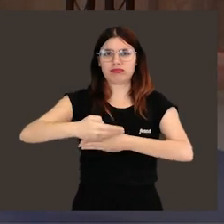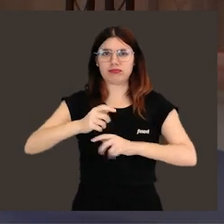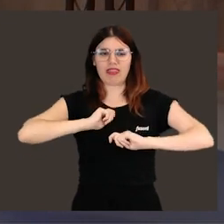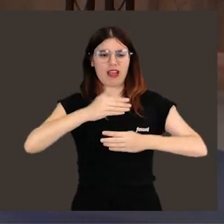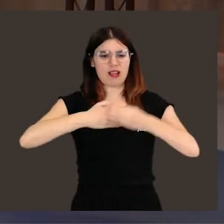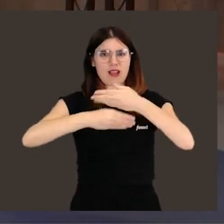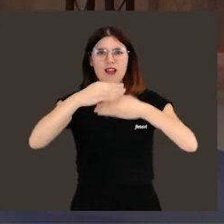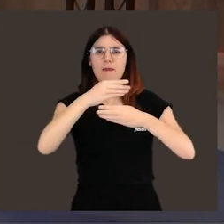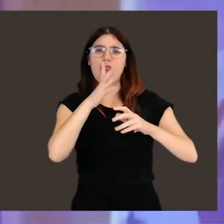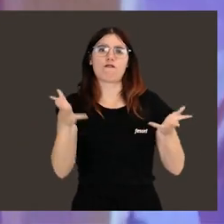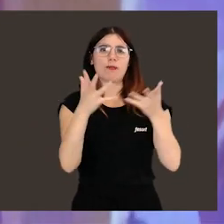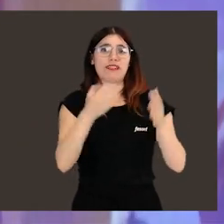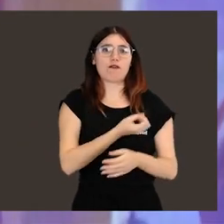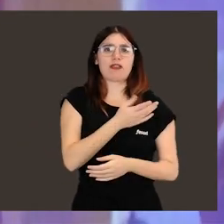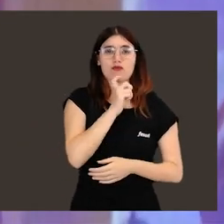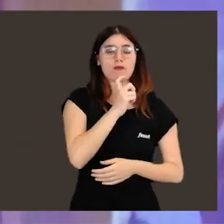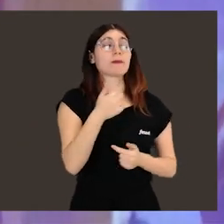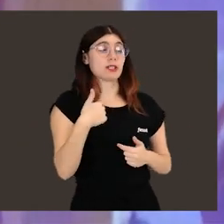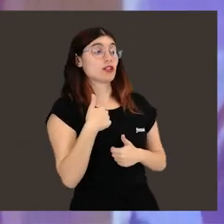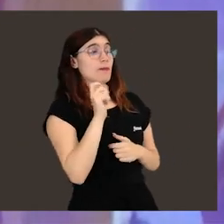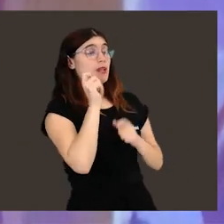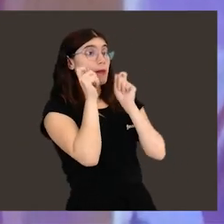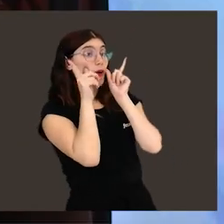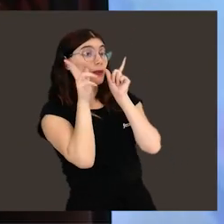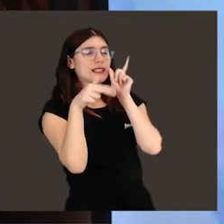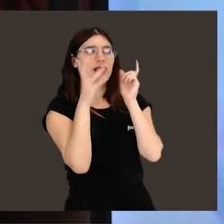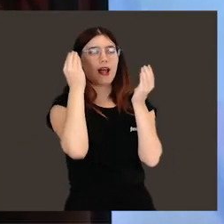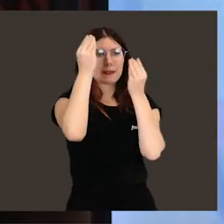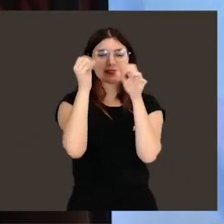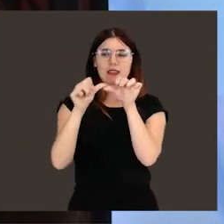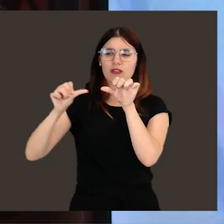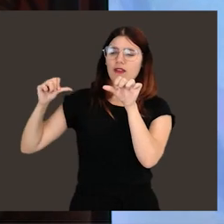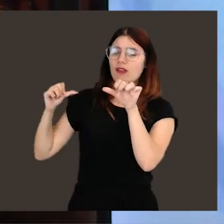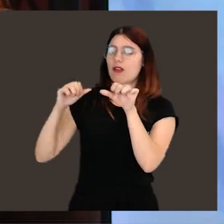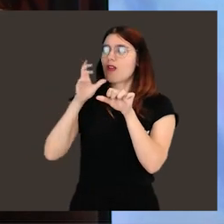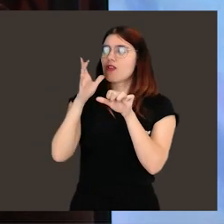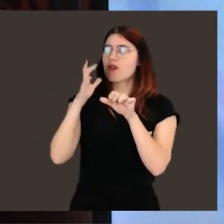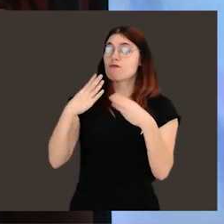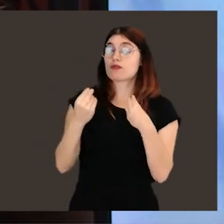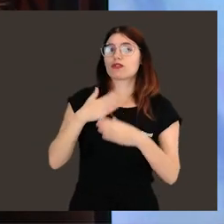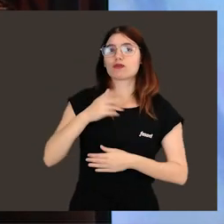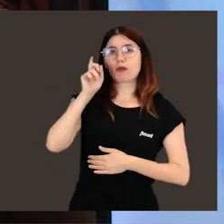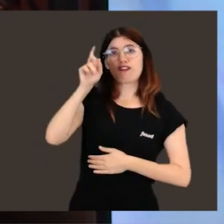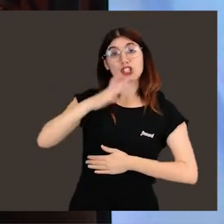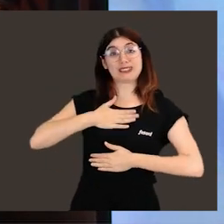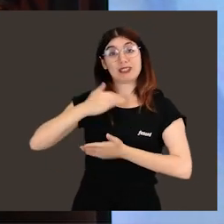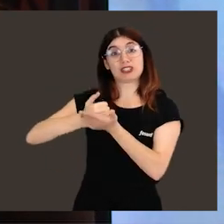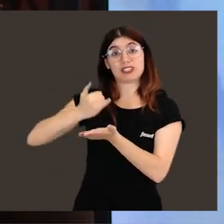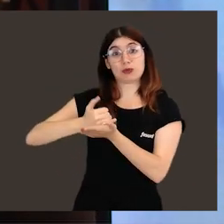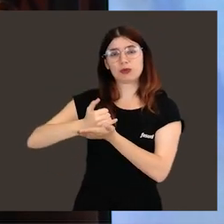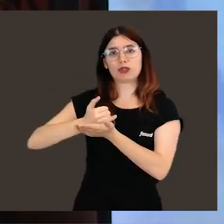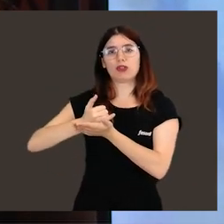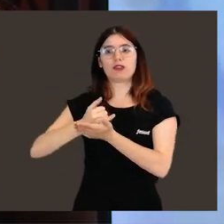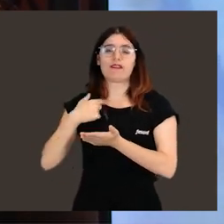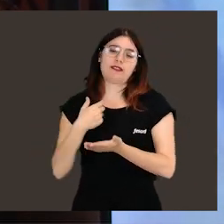y a que fomenten esas vocaciones. También me he dado cuenta pensando ahora hacia atrás que me vienen a la mente muchos